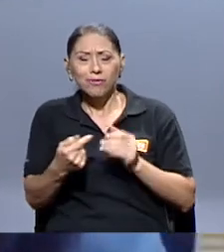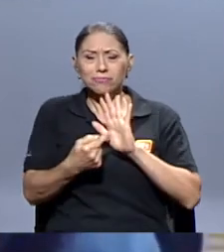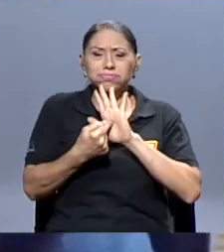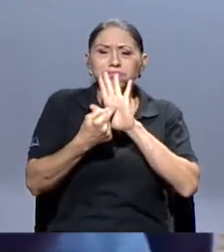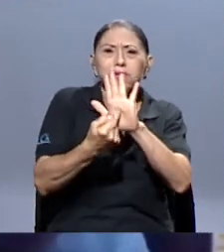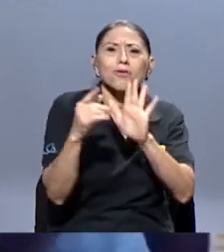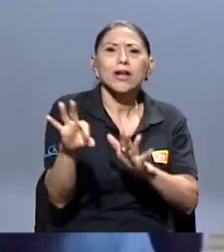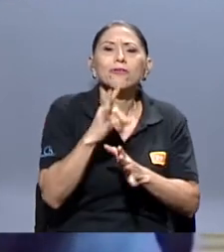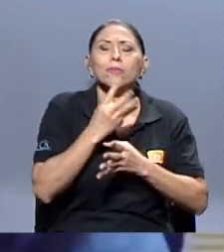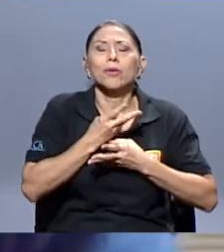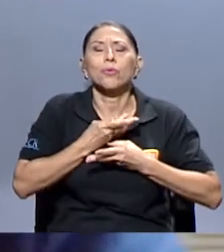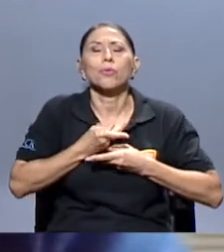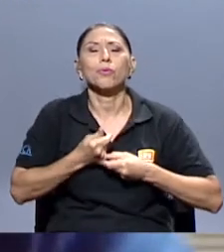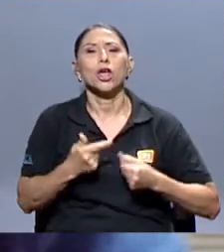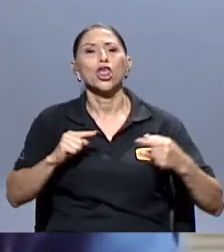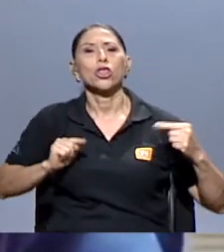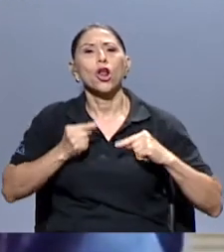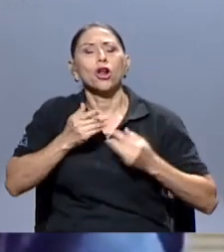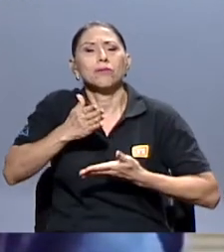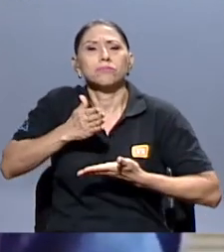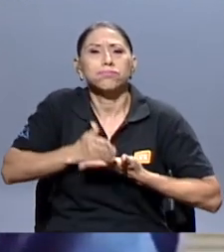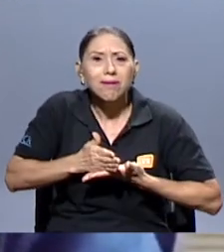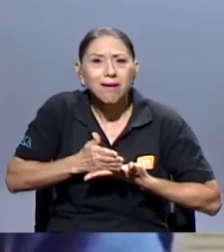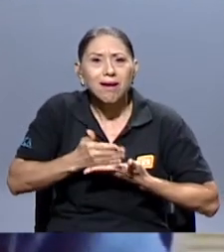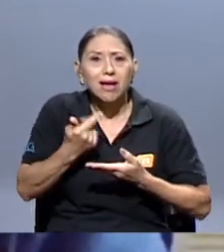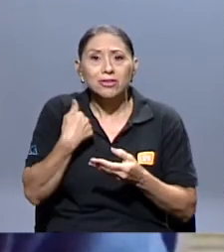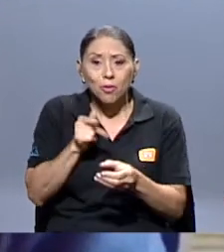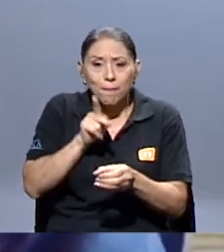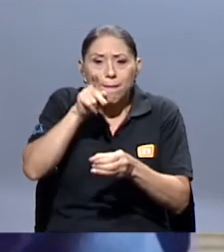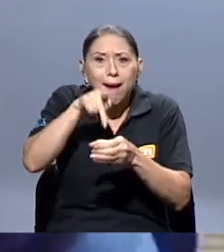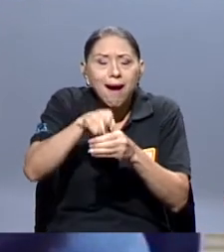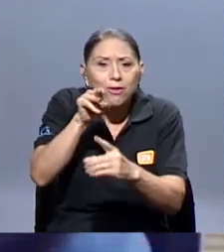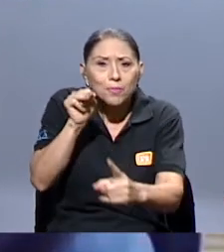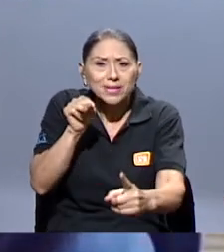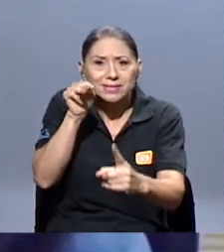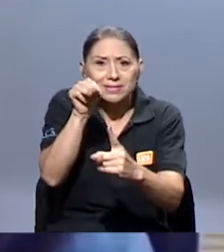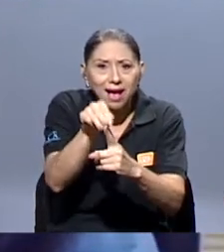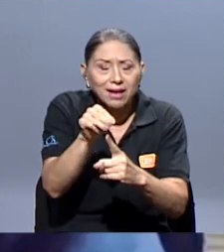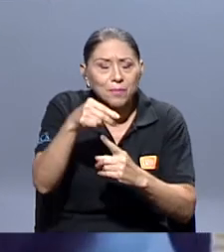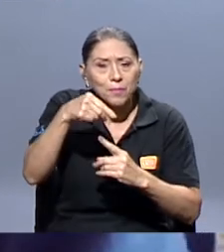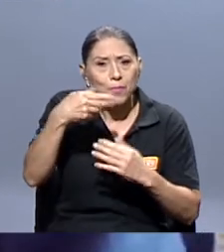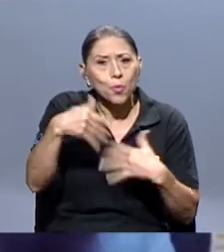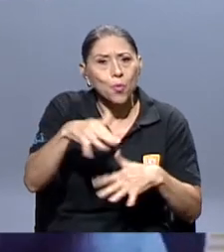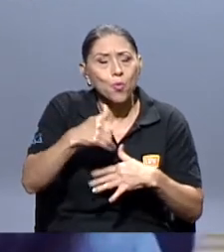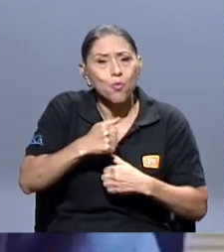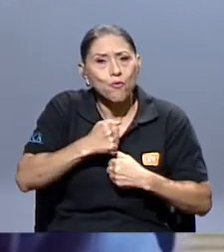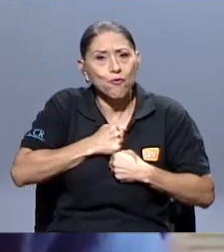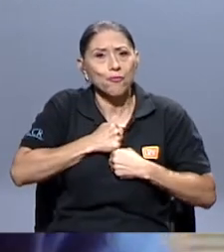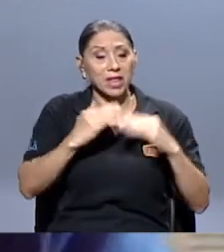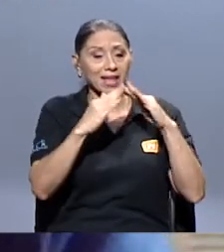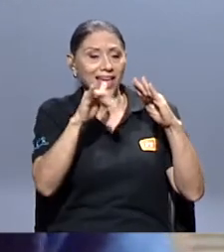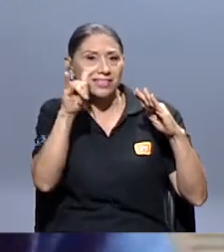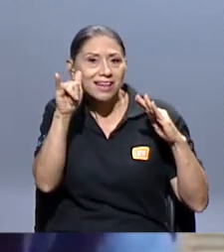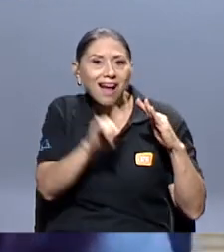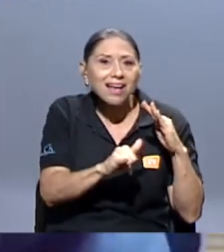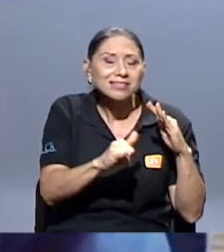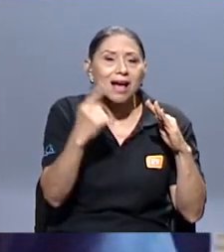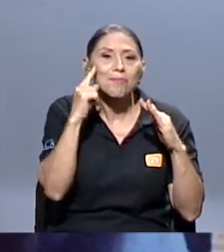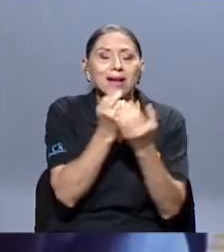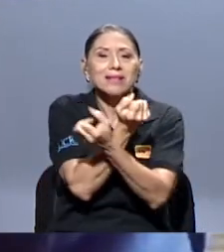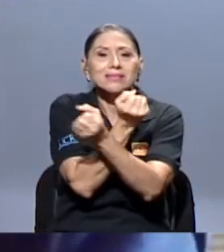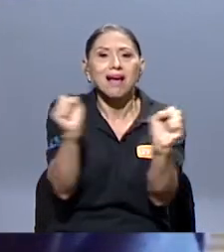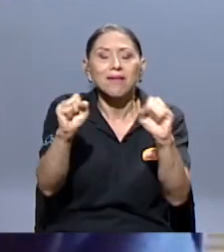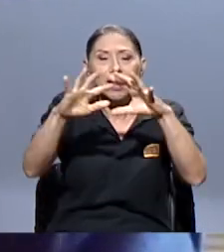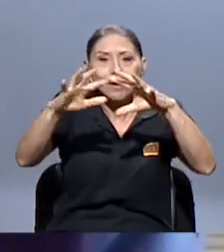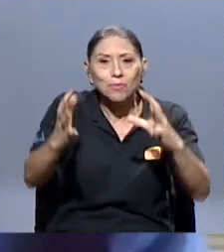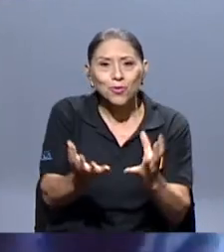escape y alivio de dolor. Partícipe de un mensaje profundo, quedarse en casa y estar salvando al